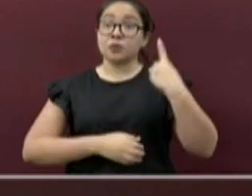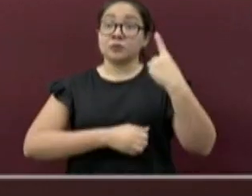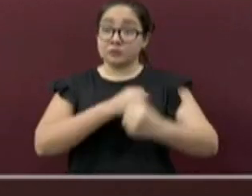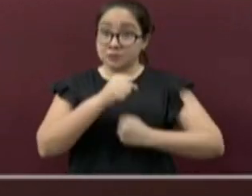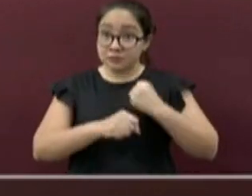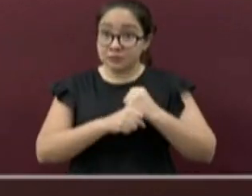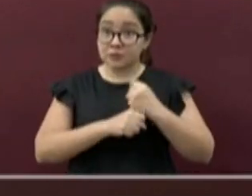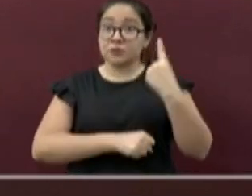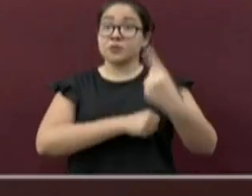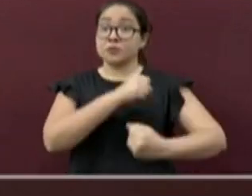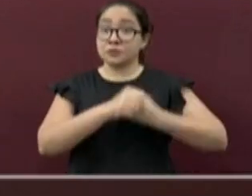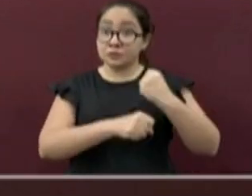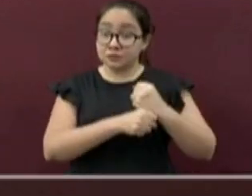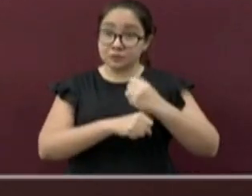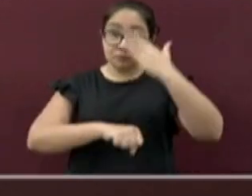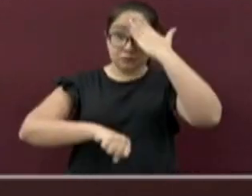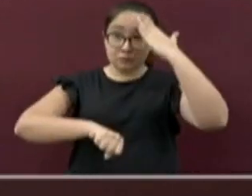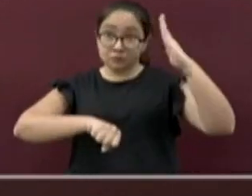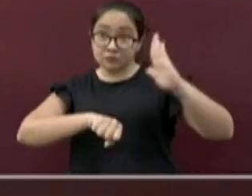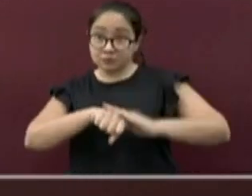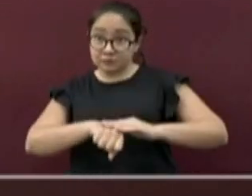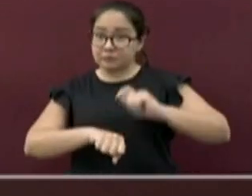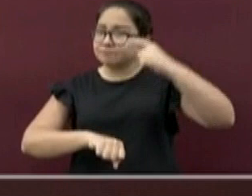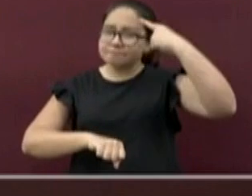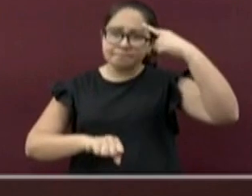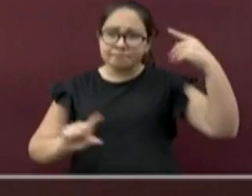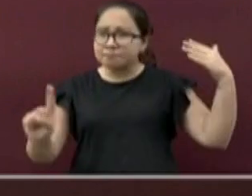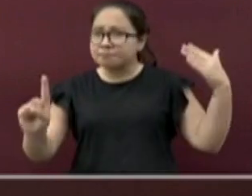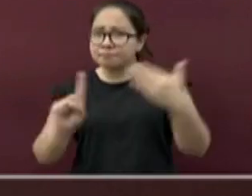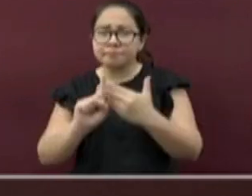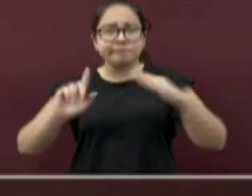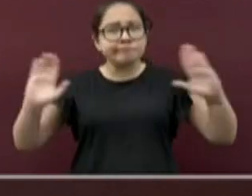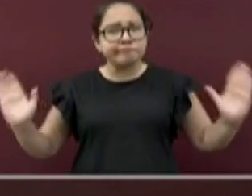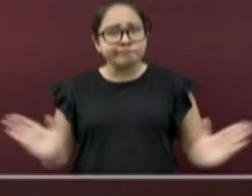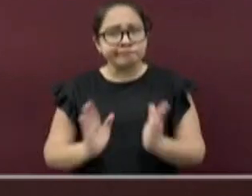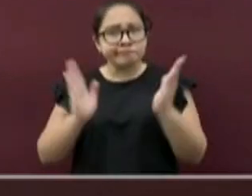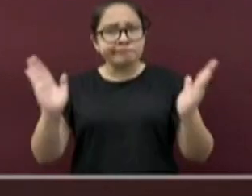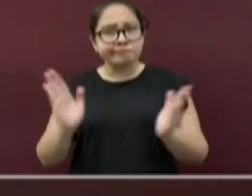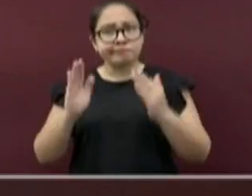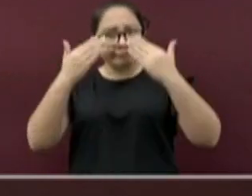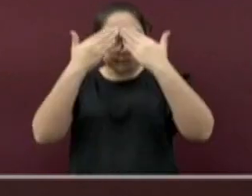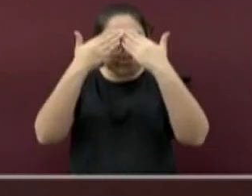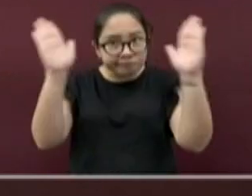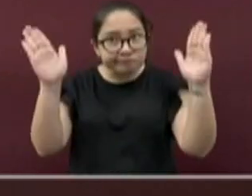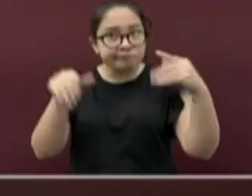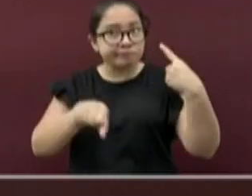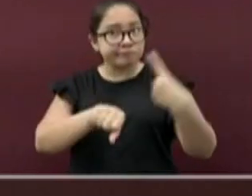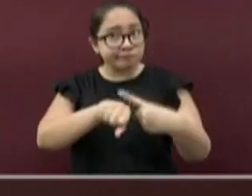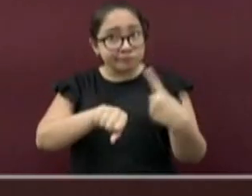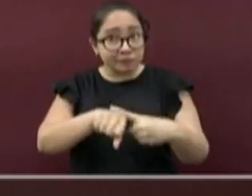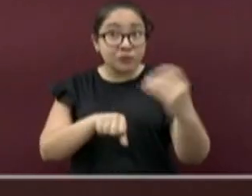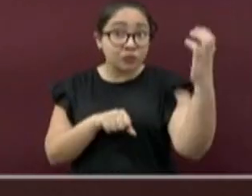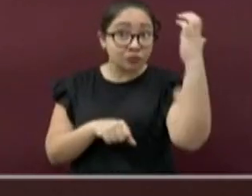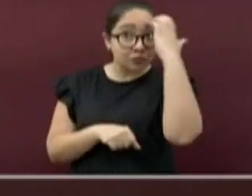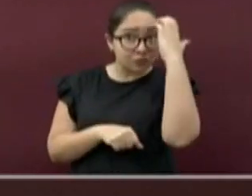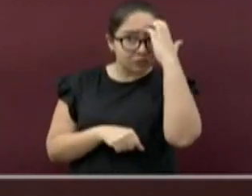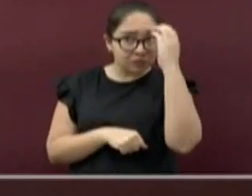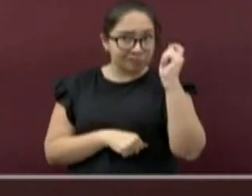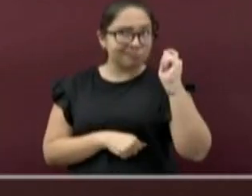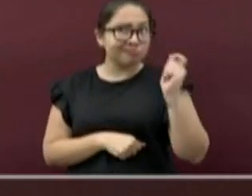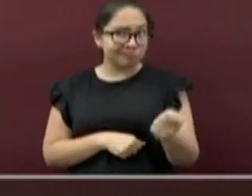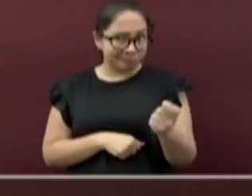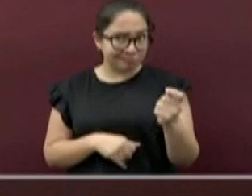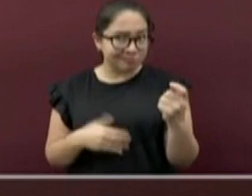día como una forma de crear conciencia sobre esta enfermedad. Pero, ¿sabe usted qué es?